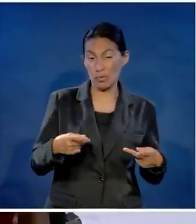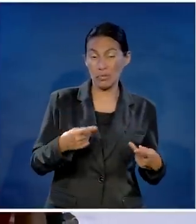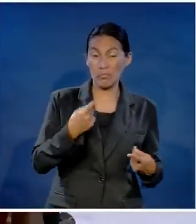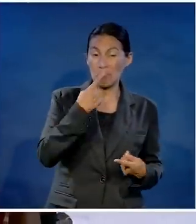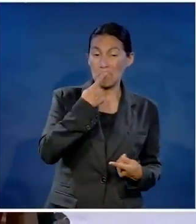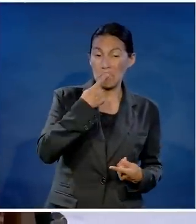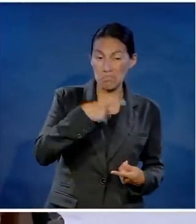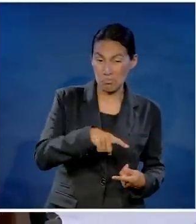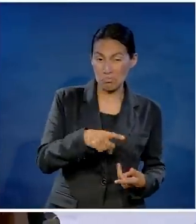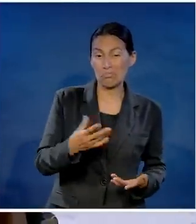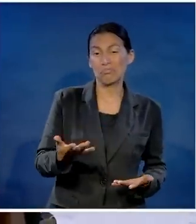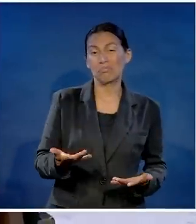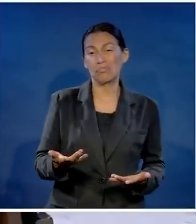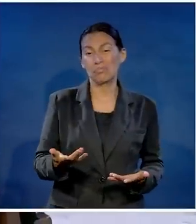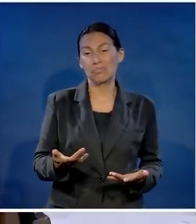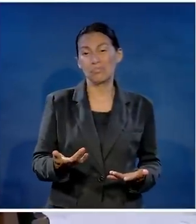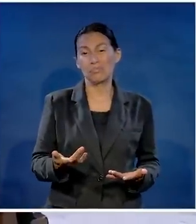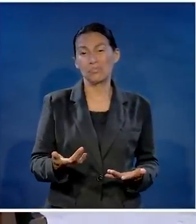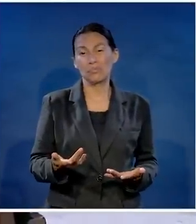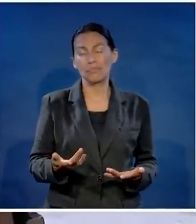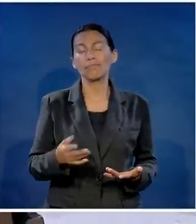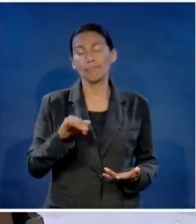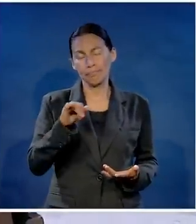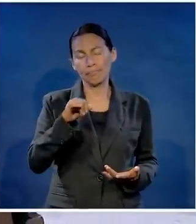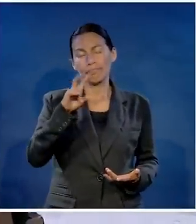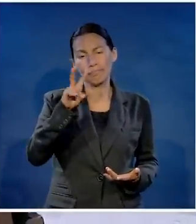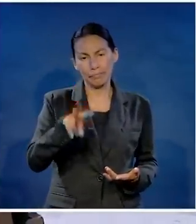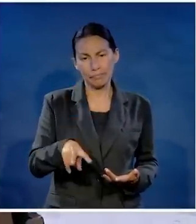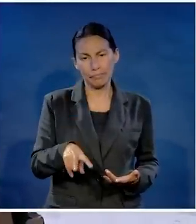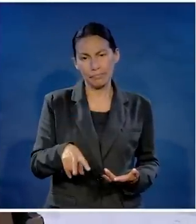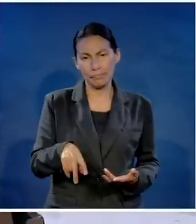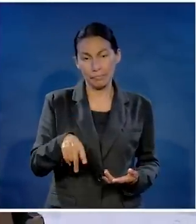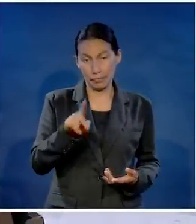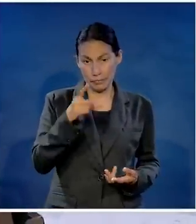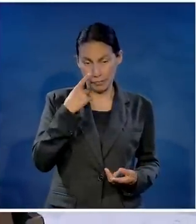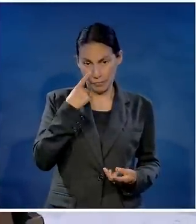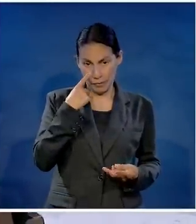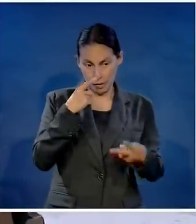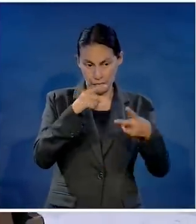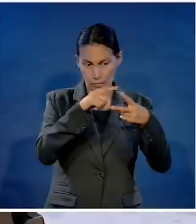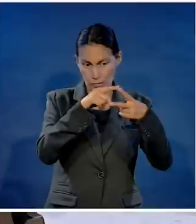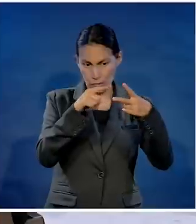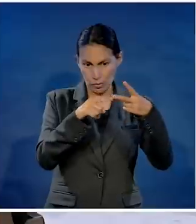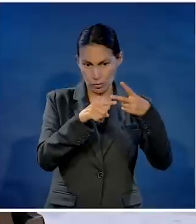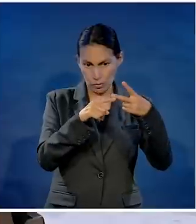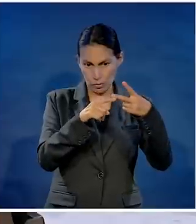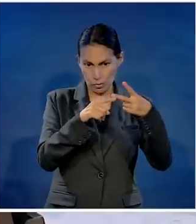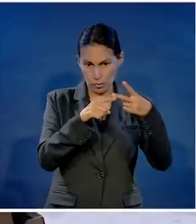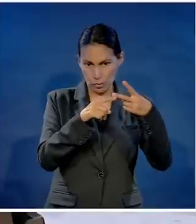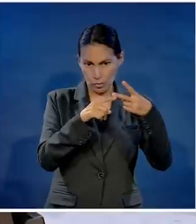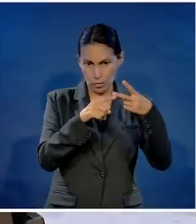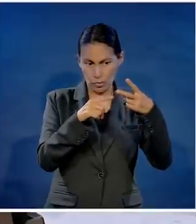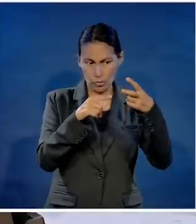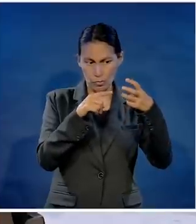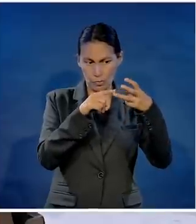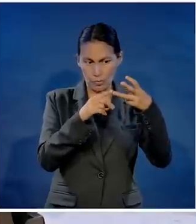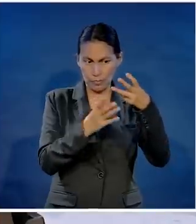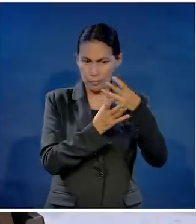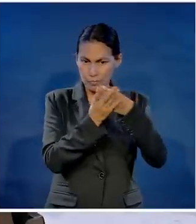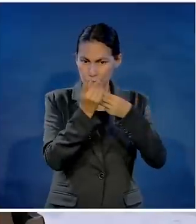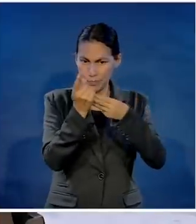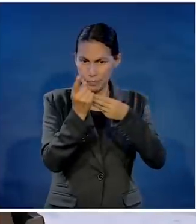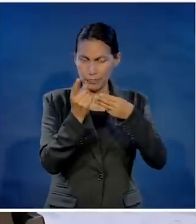Bueno, es verdad. es que estos dos primeros principios no pueden